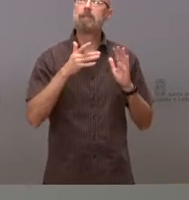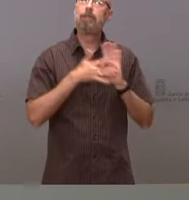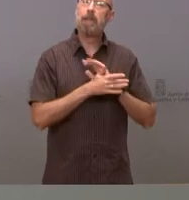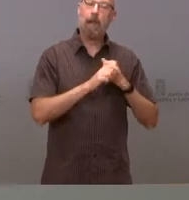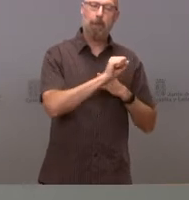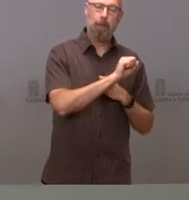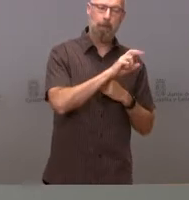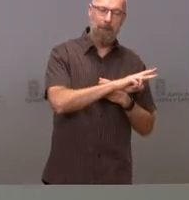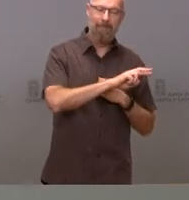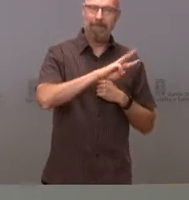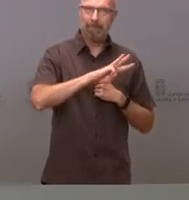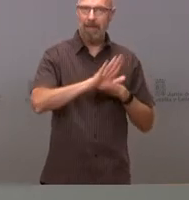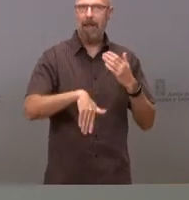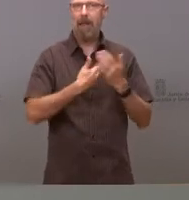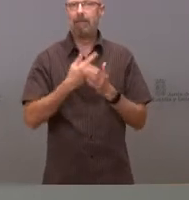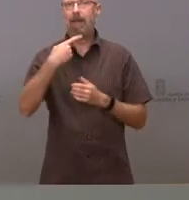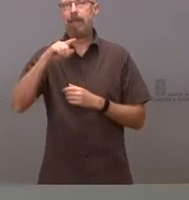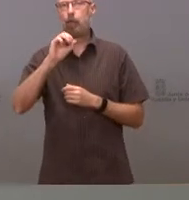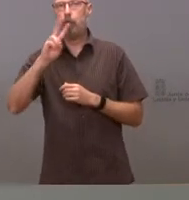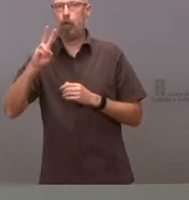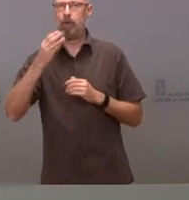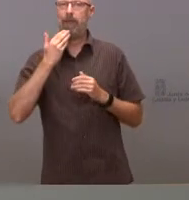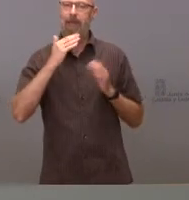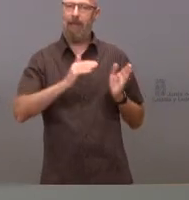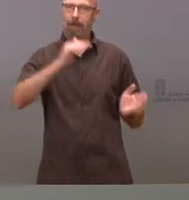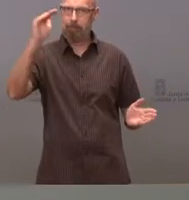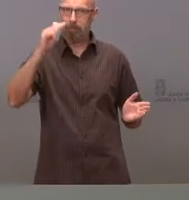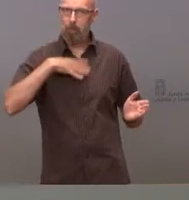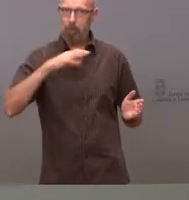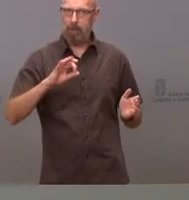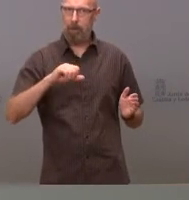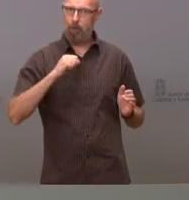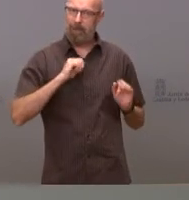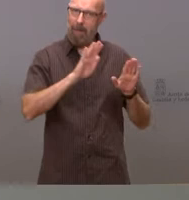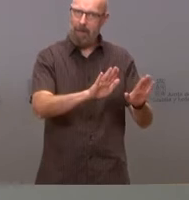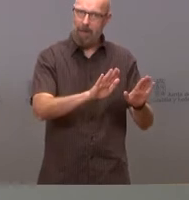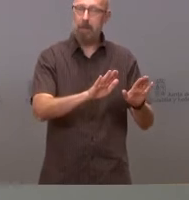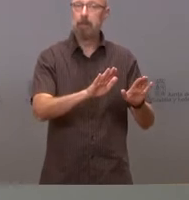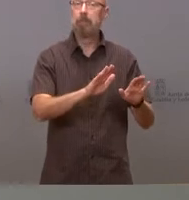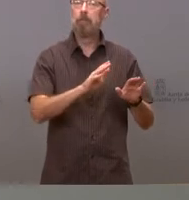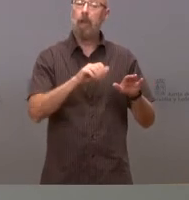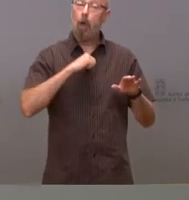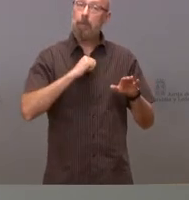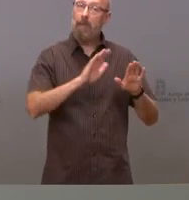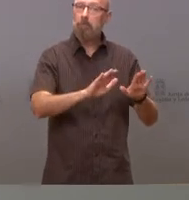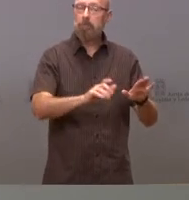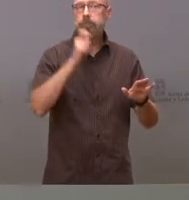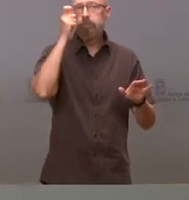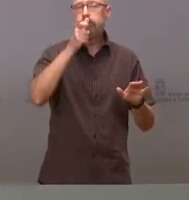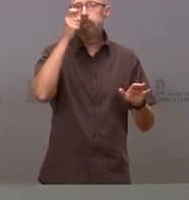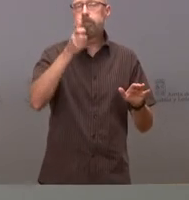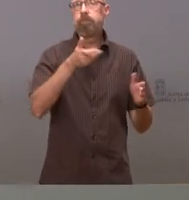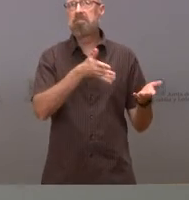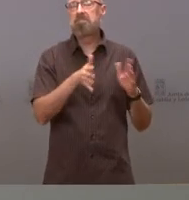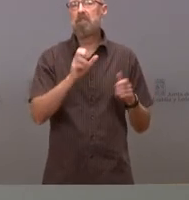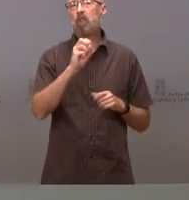años hasta los 102 años en nuestras plantas. La estancia media en las plantas de hospitalización